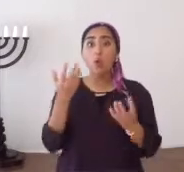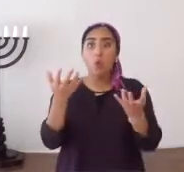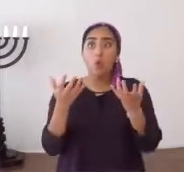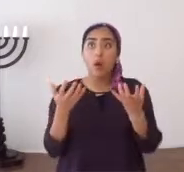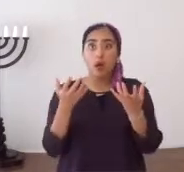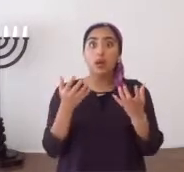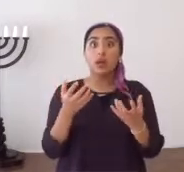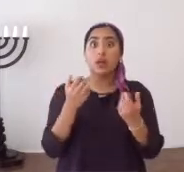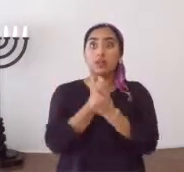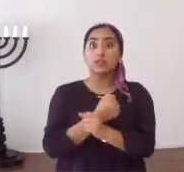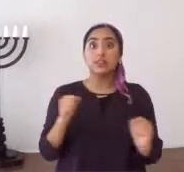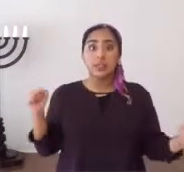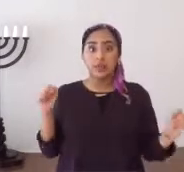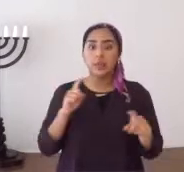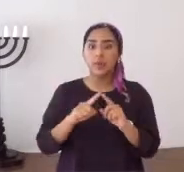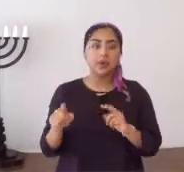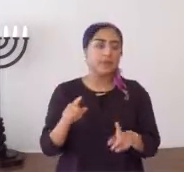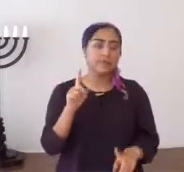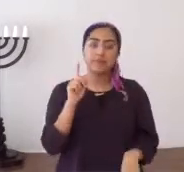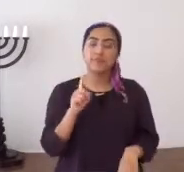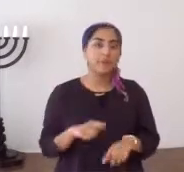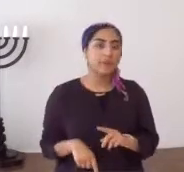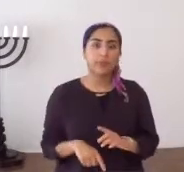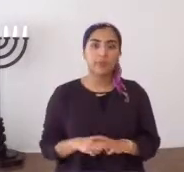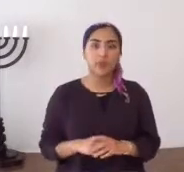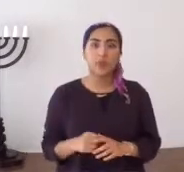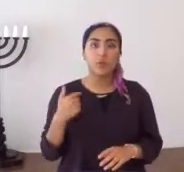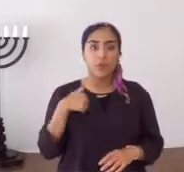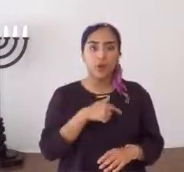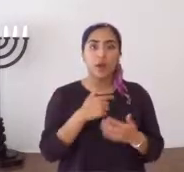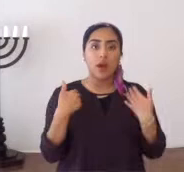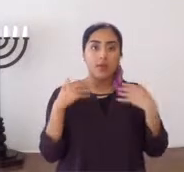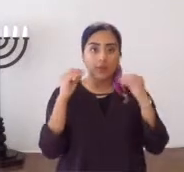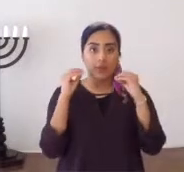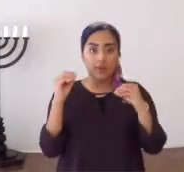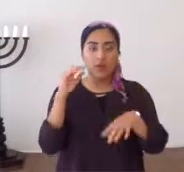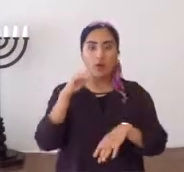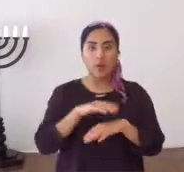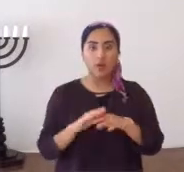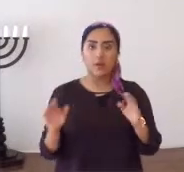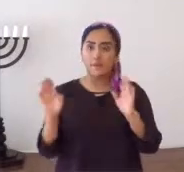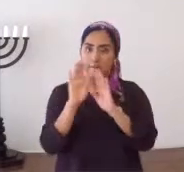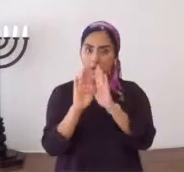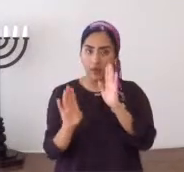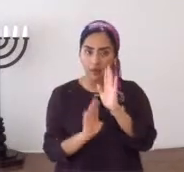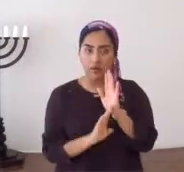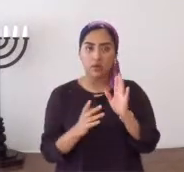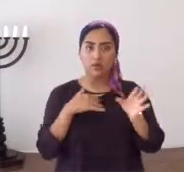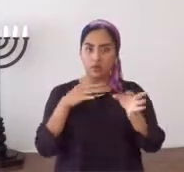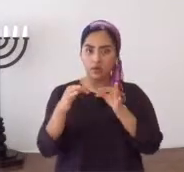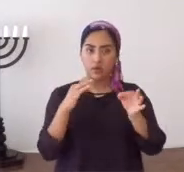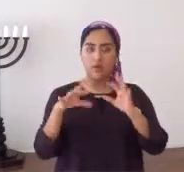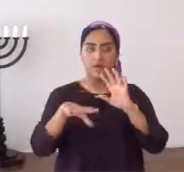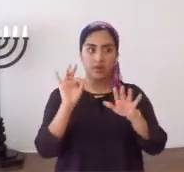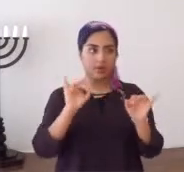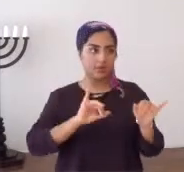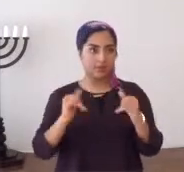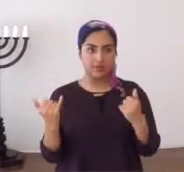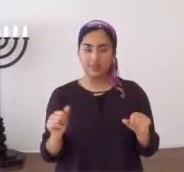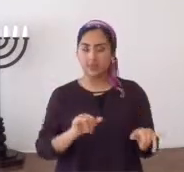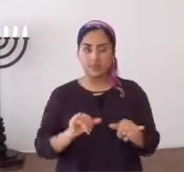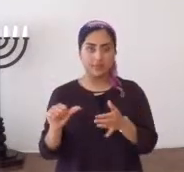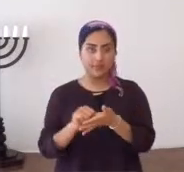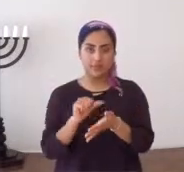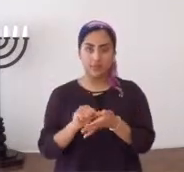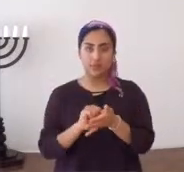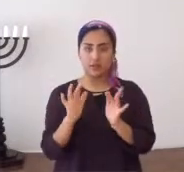Solamente lo quiere como Salvador, pero eso no se puede. Hemos ministrado en los códigos bíblicos, que usted también encuentra en esta misma página